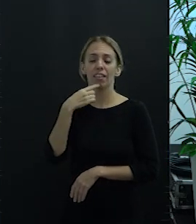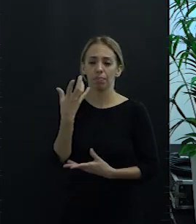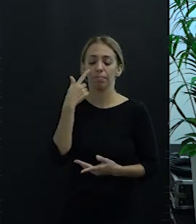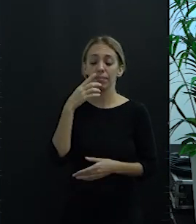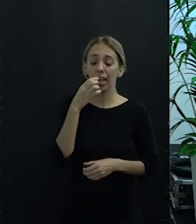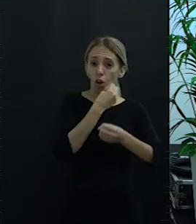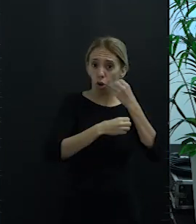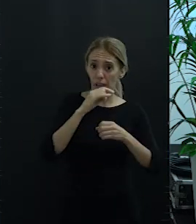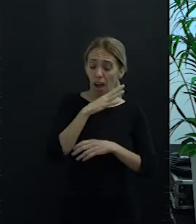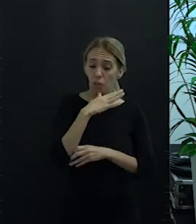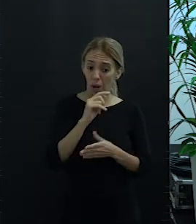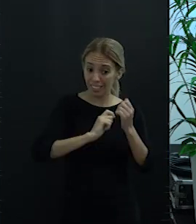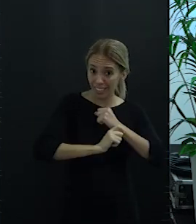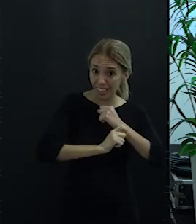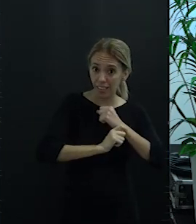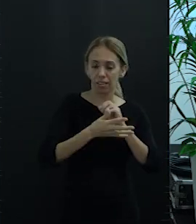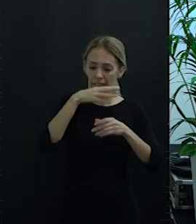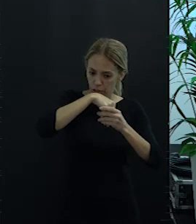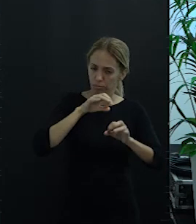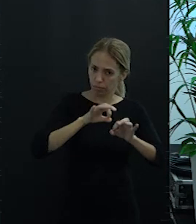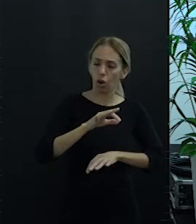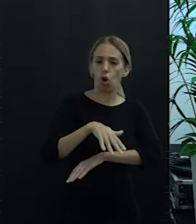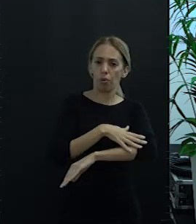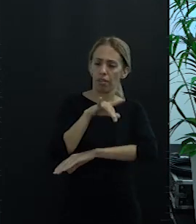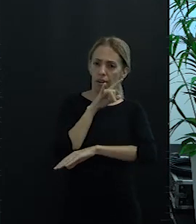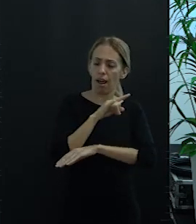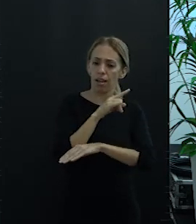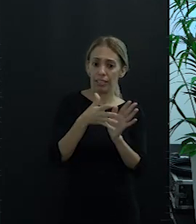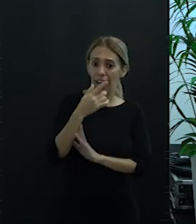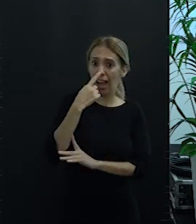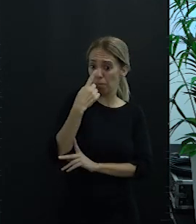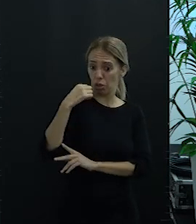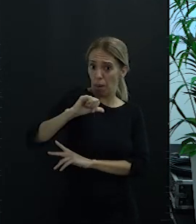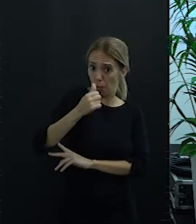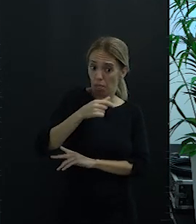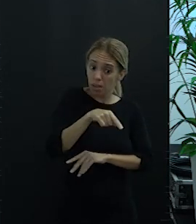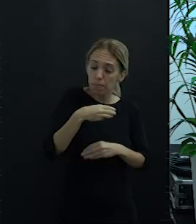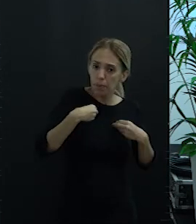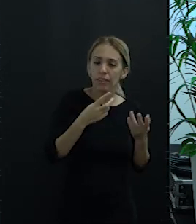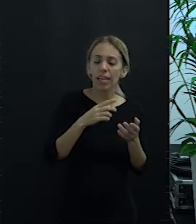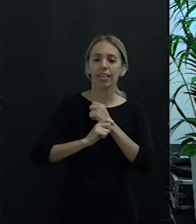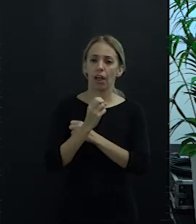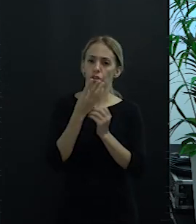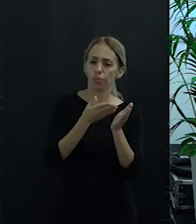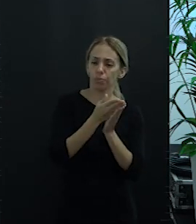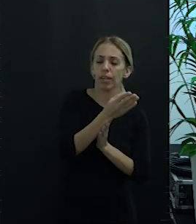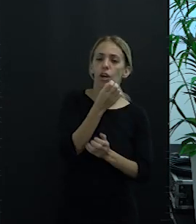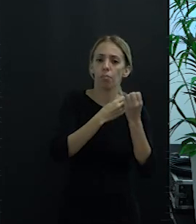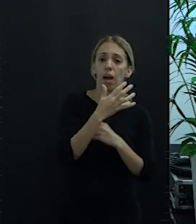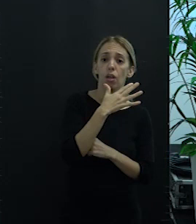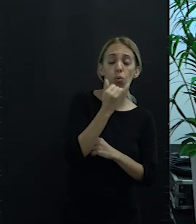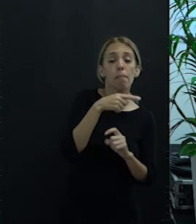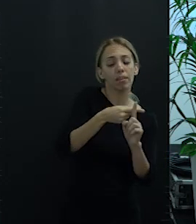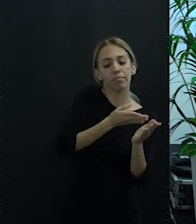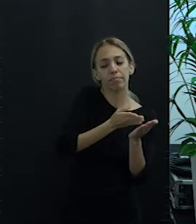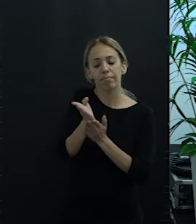Economía Azul del gobierno de Canarias, que además fue aprobada el año pasado, son dos estrategias, la de Economía Azul y la